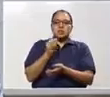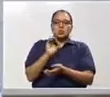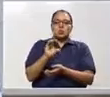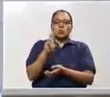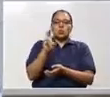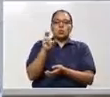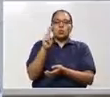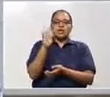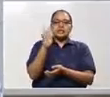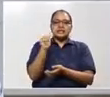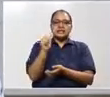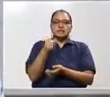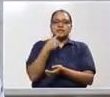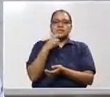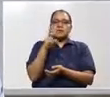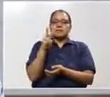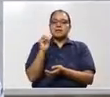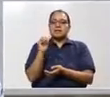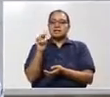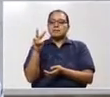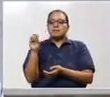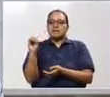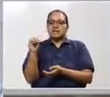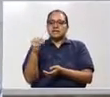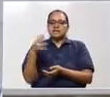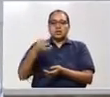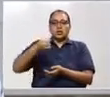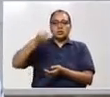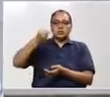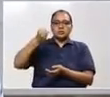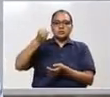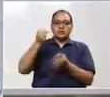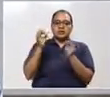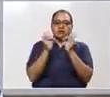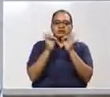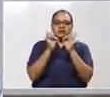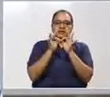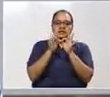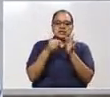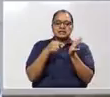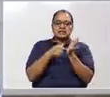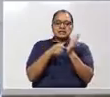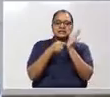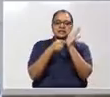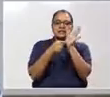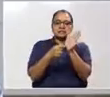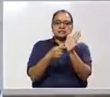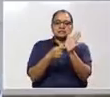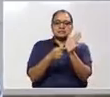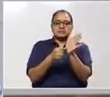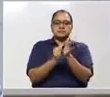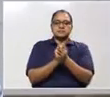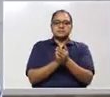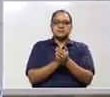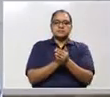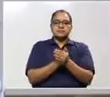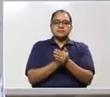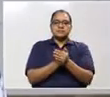fiscal 2020, se pospone igualmente la fecha de su cumplimiento de la siguiente manera.